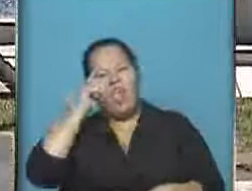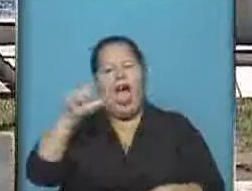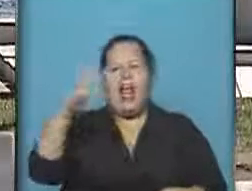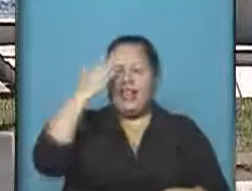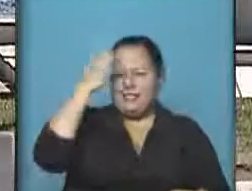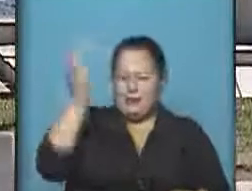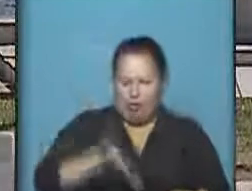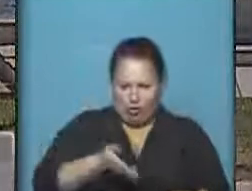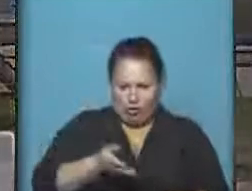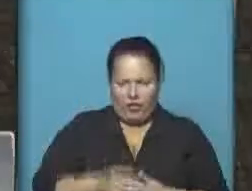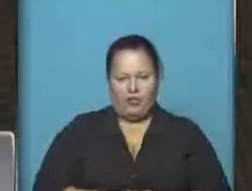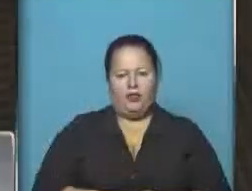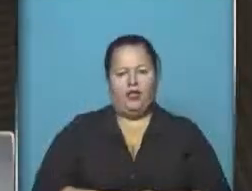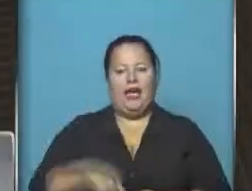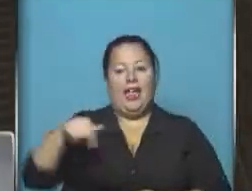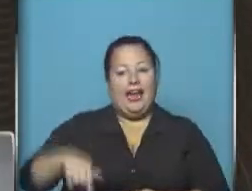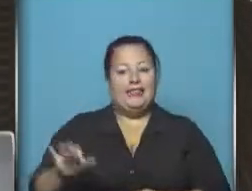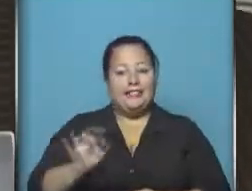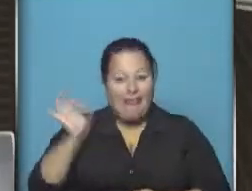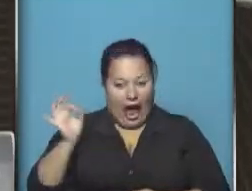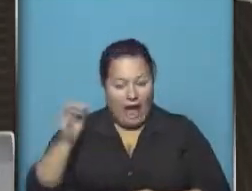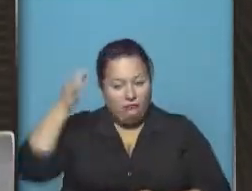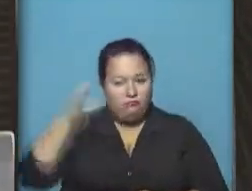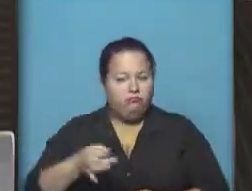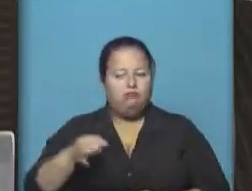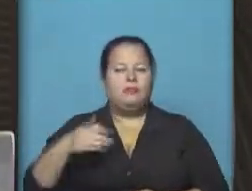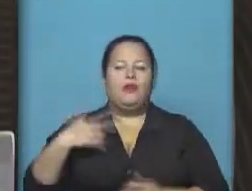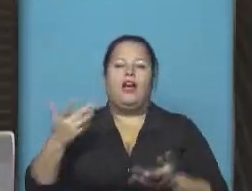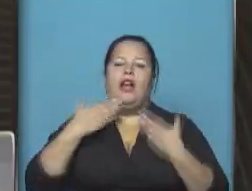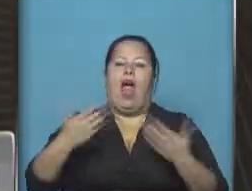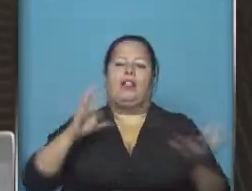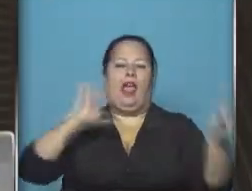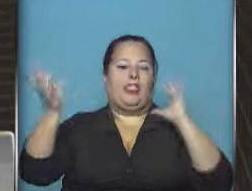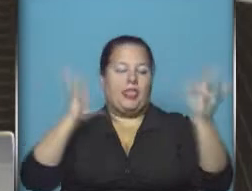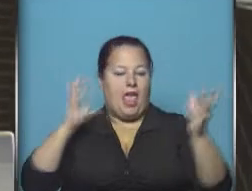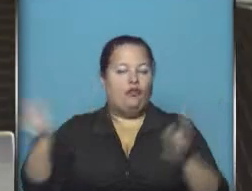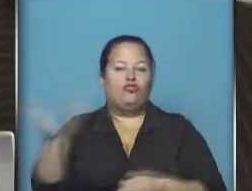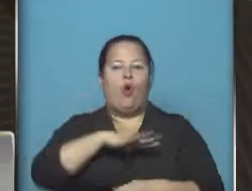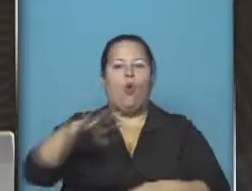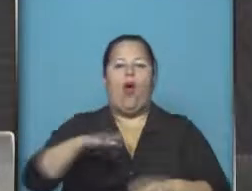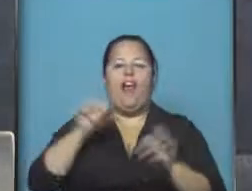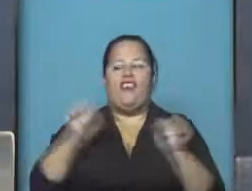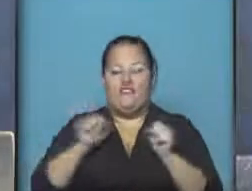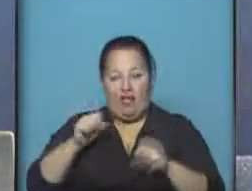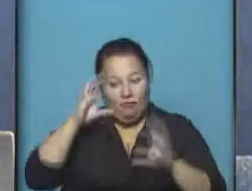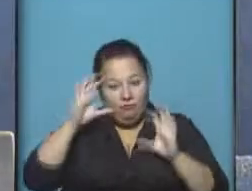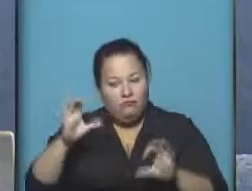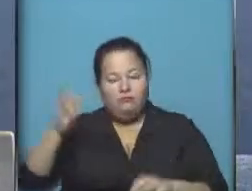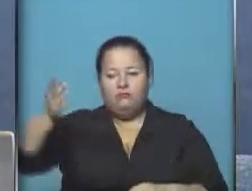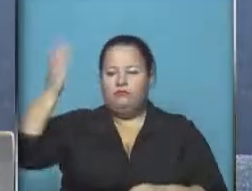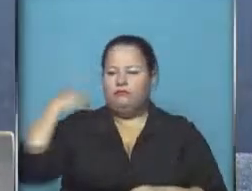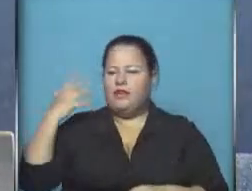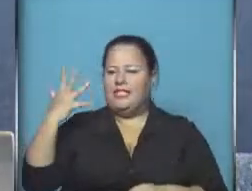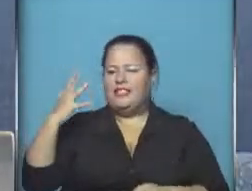15%. Este año particularmente nos está acompañando el clima a todos los centros invernales. Recordemos que en los últimos